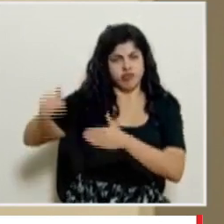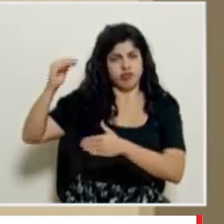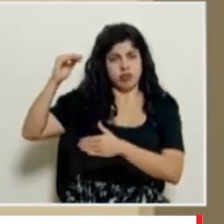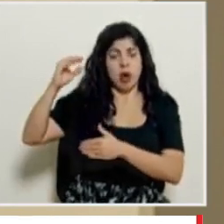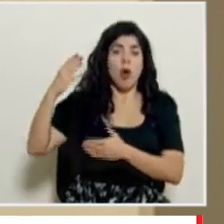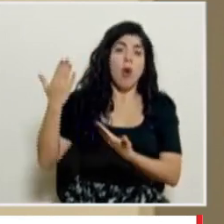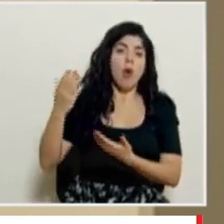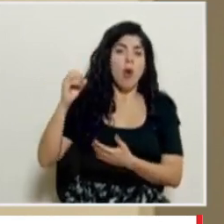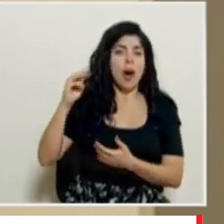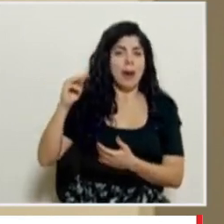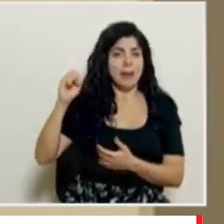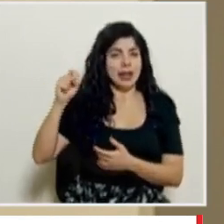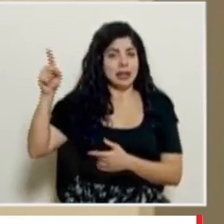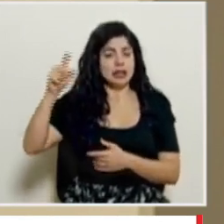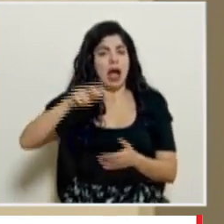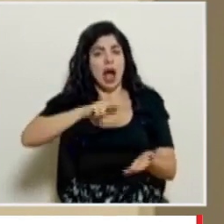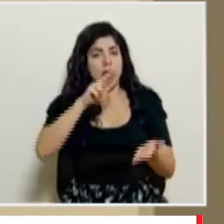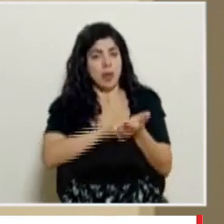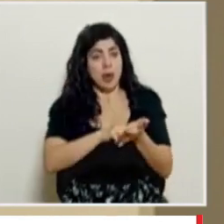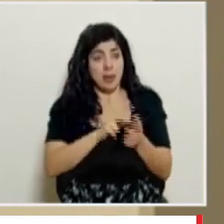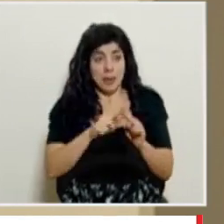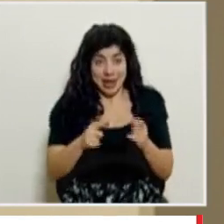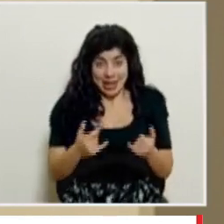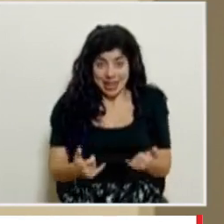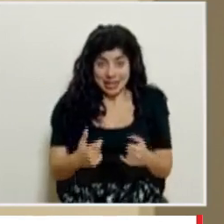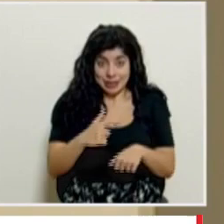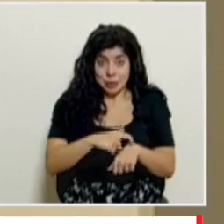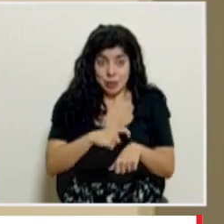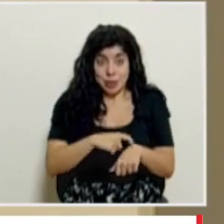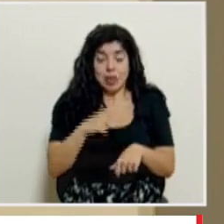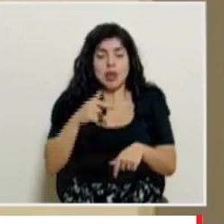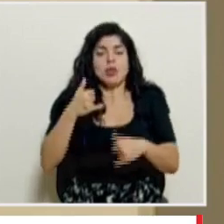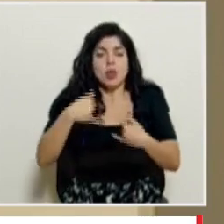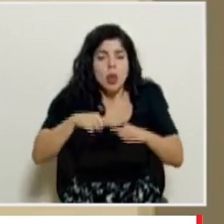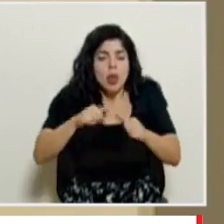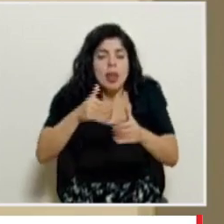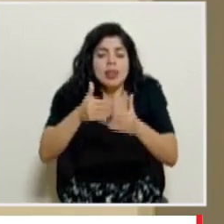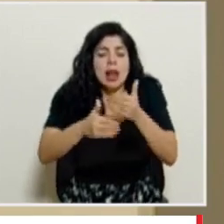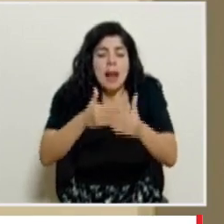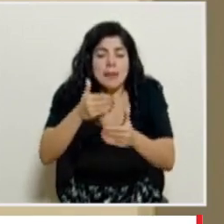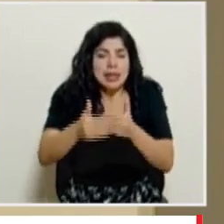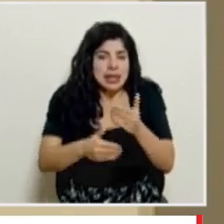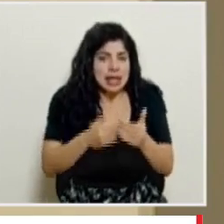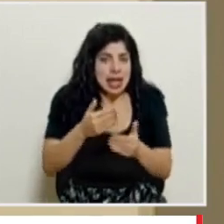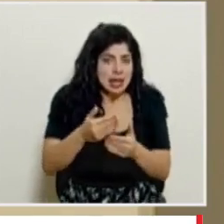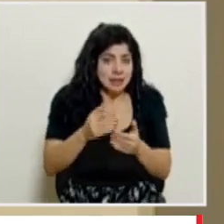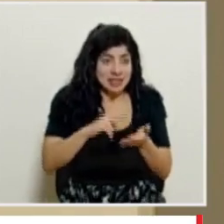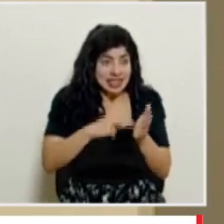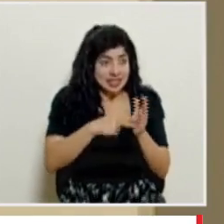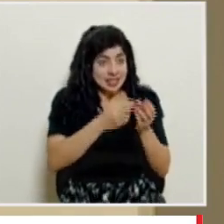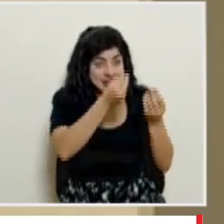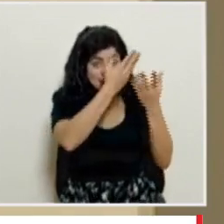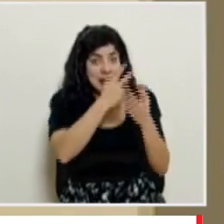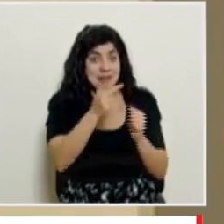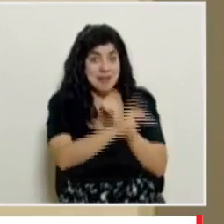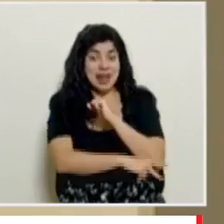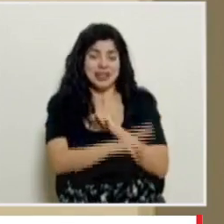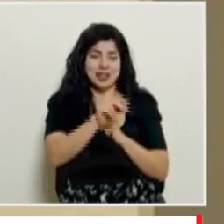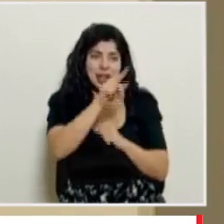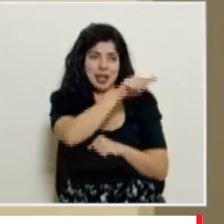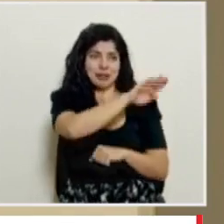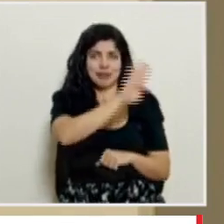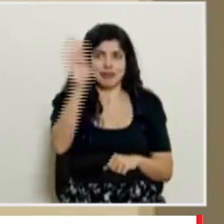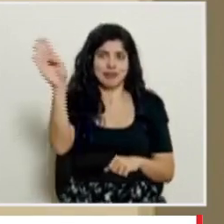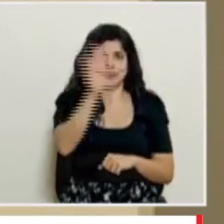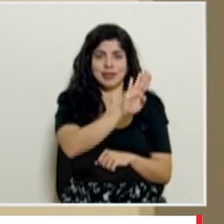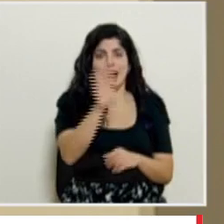OMS la precalifique y en ese momento está ese trámite que igual no es que lo reportan directamente a los países sino que ya está en trámite